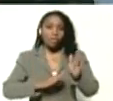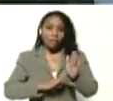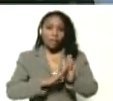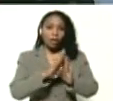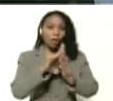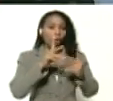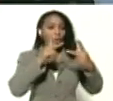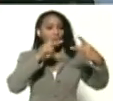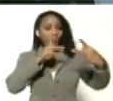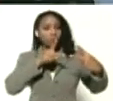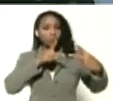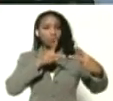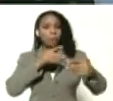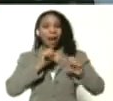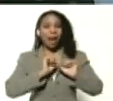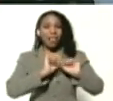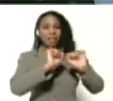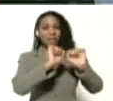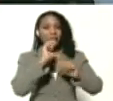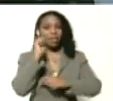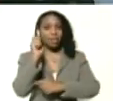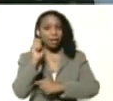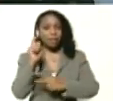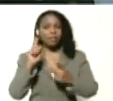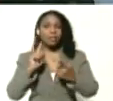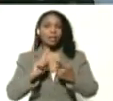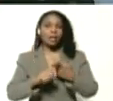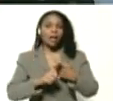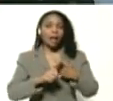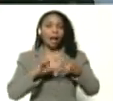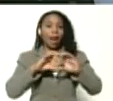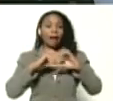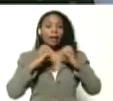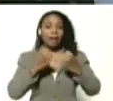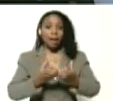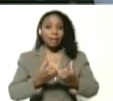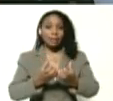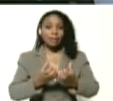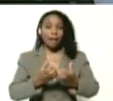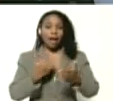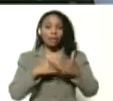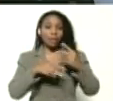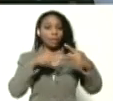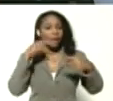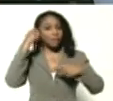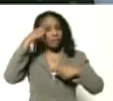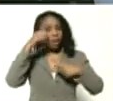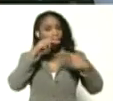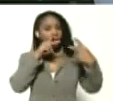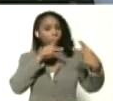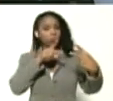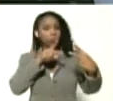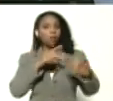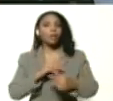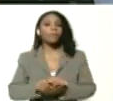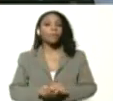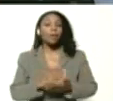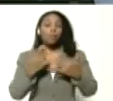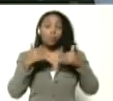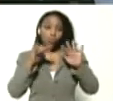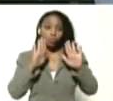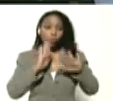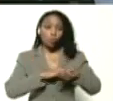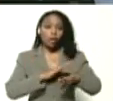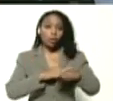videoconferencias para las defensas de tesis para lo que es las clases a través de videoconferencias por Zoom y por supuesto